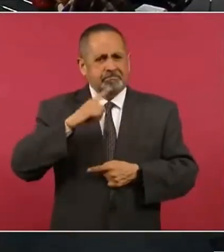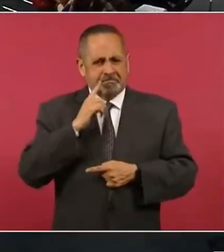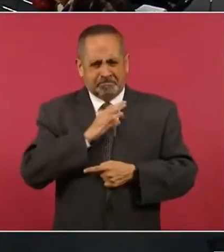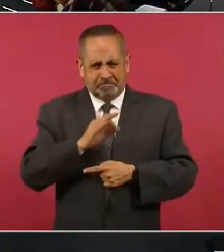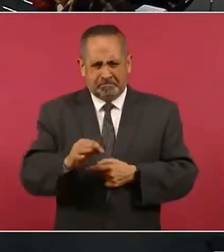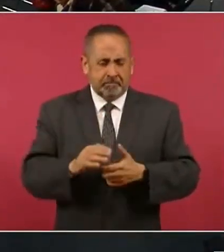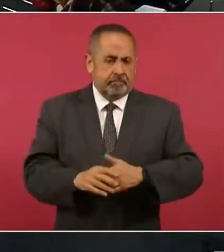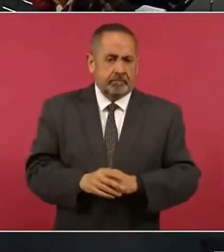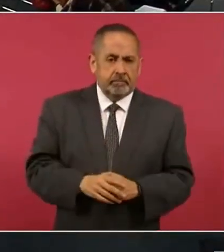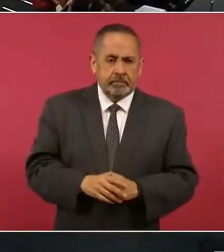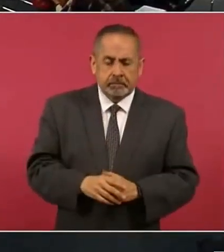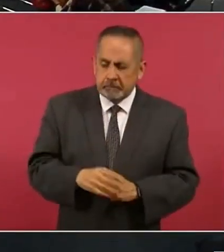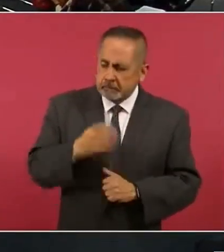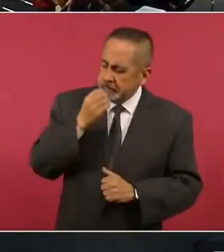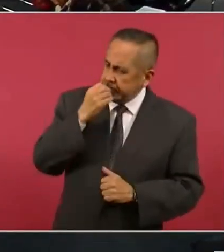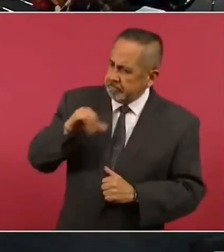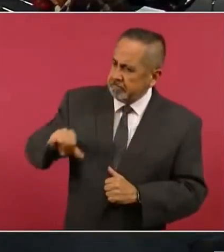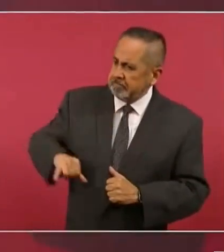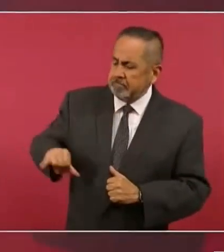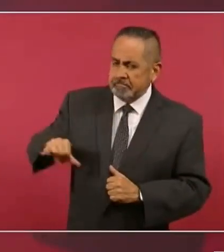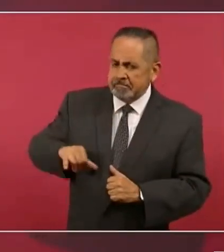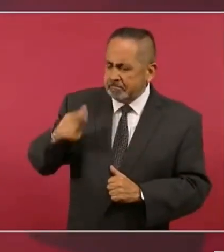y me interesó muchísimo,